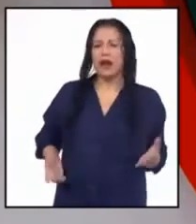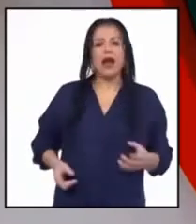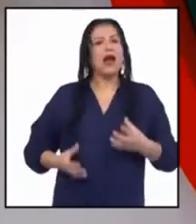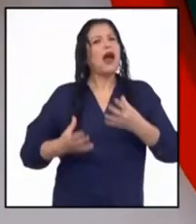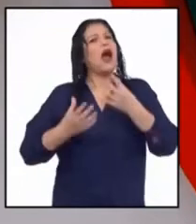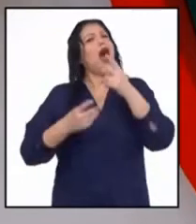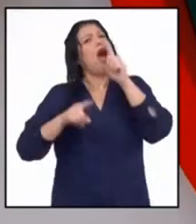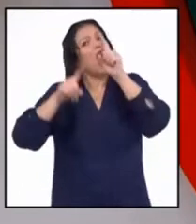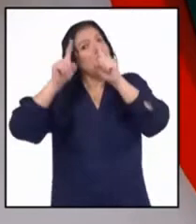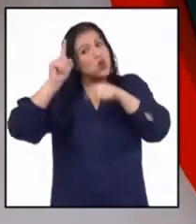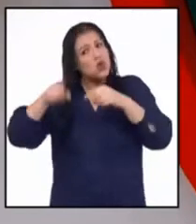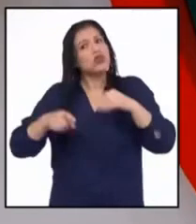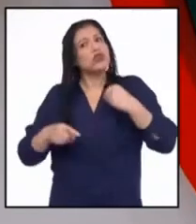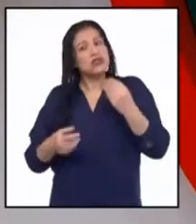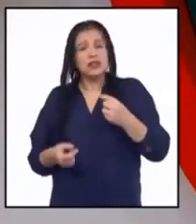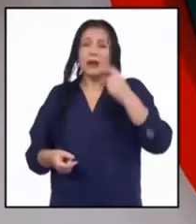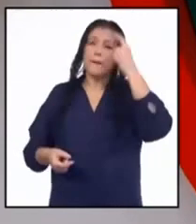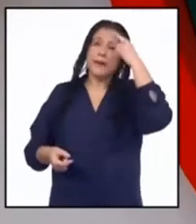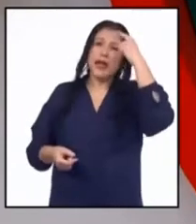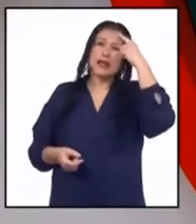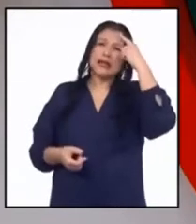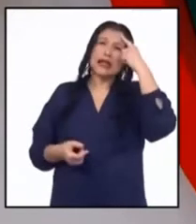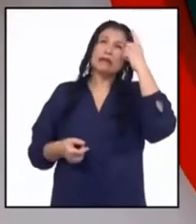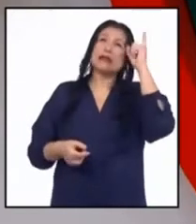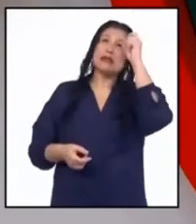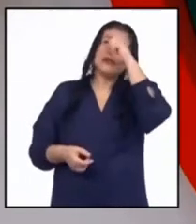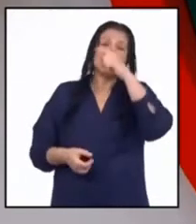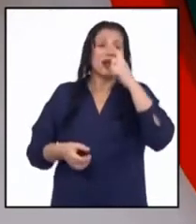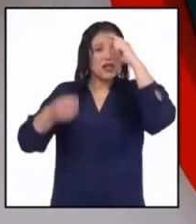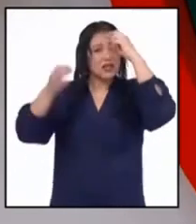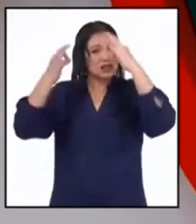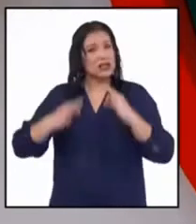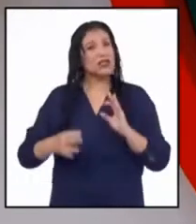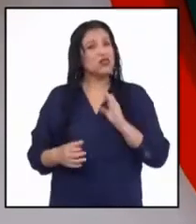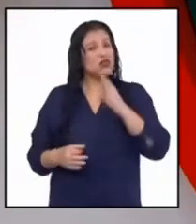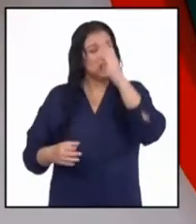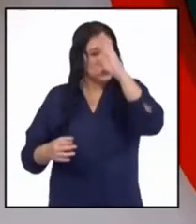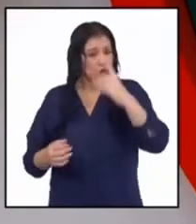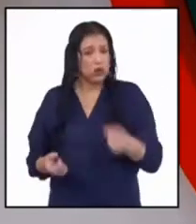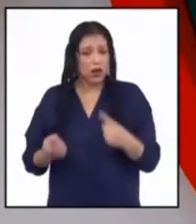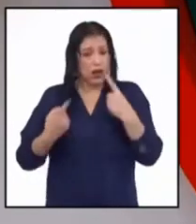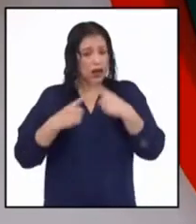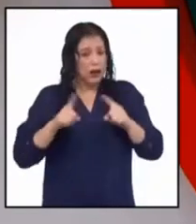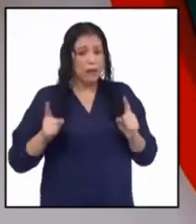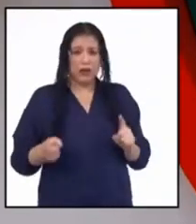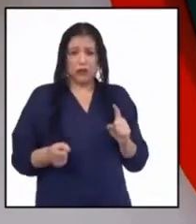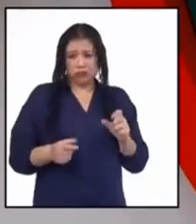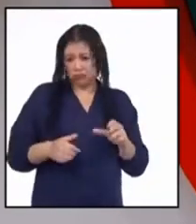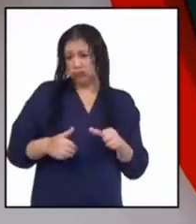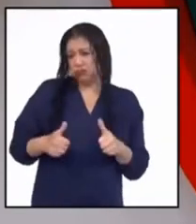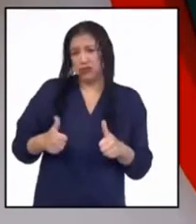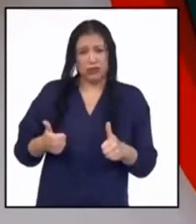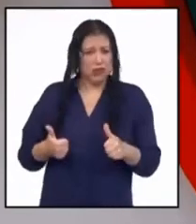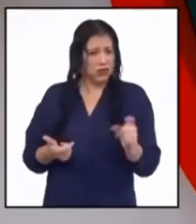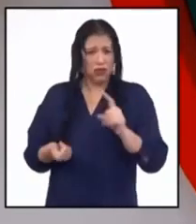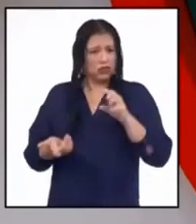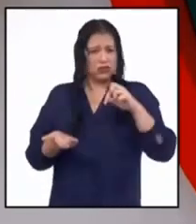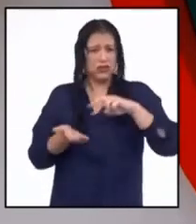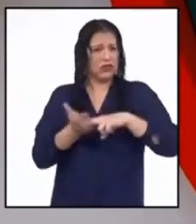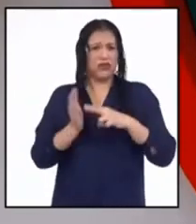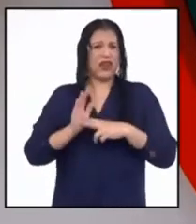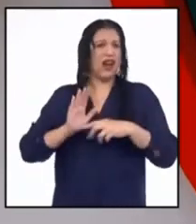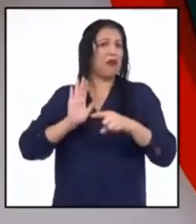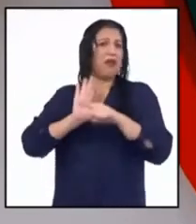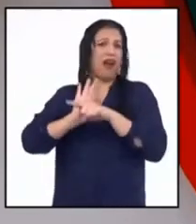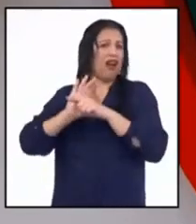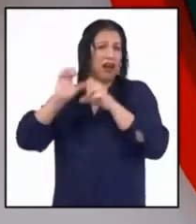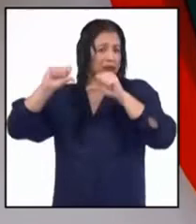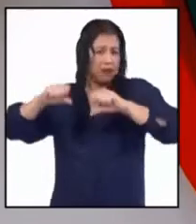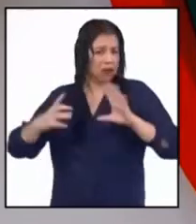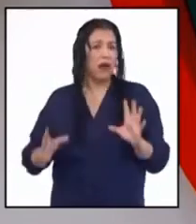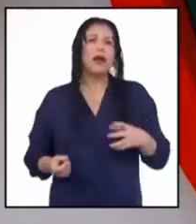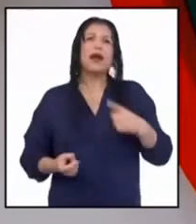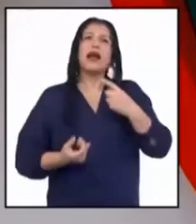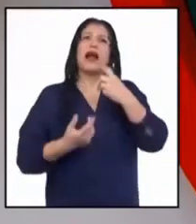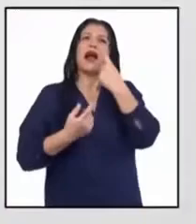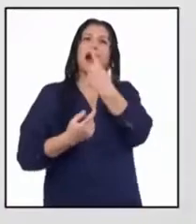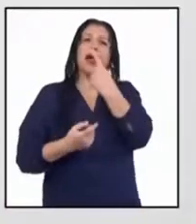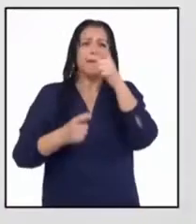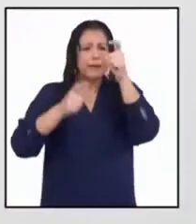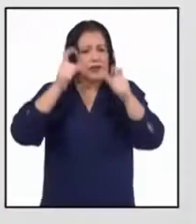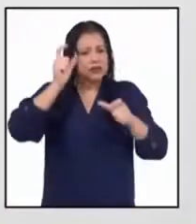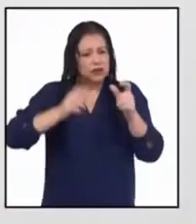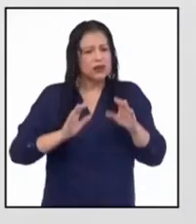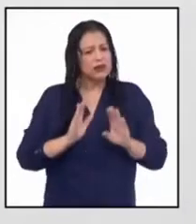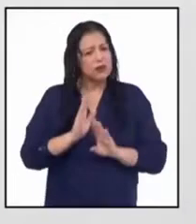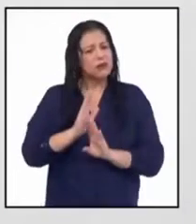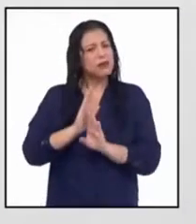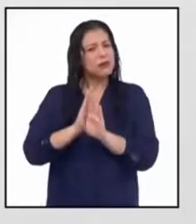decidir sobre lo que quieren hacer en sus vidas. Y eso para nada está mal, porque todos nos desalzamos en distintos momentos.